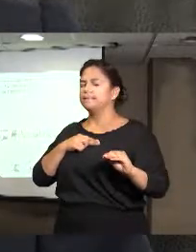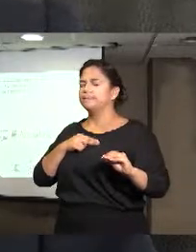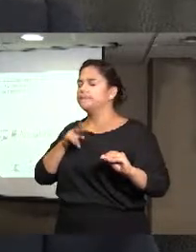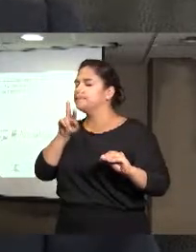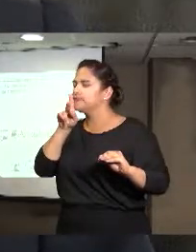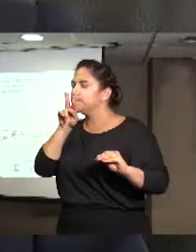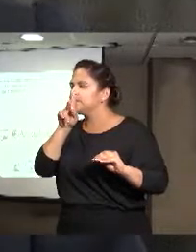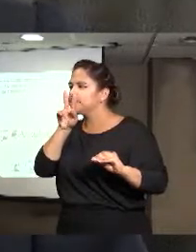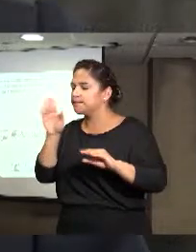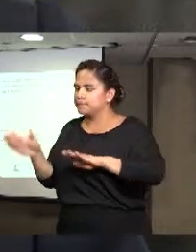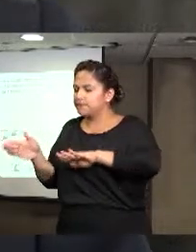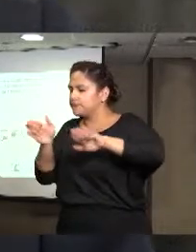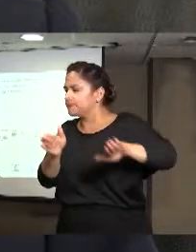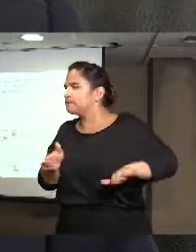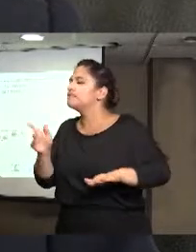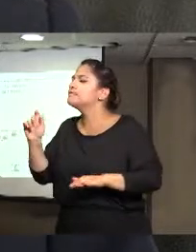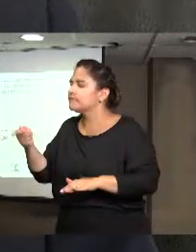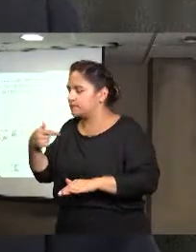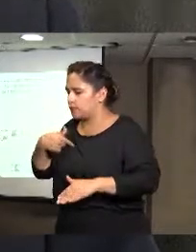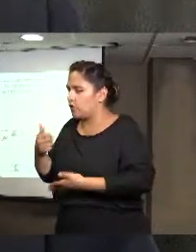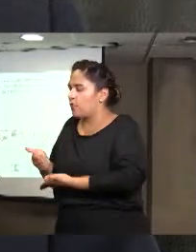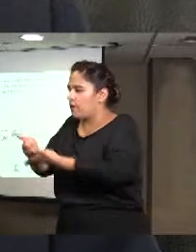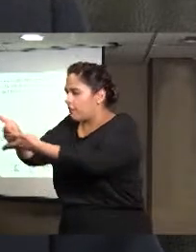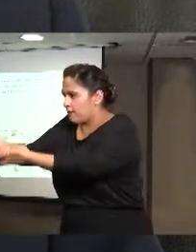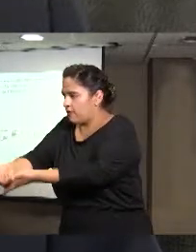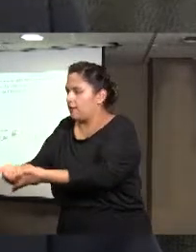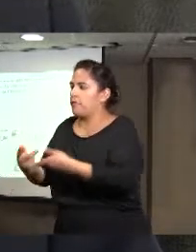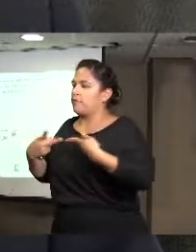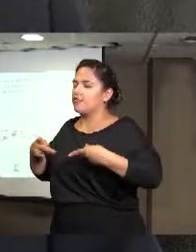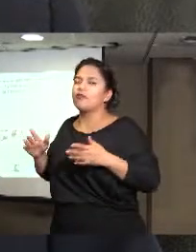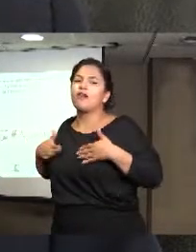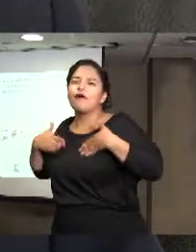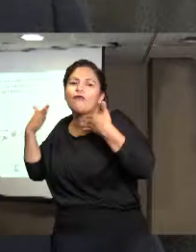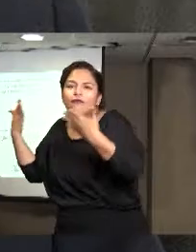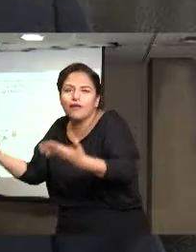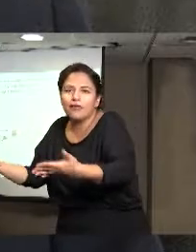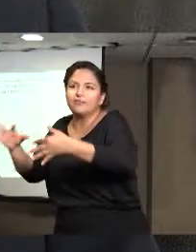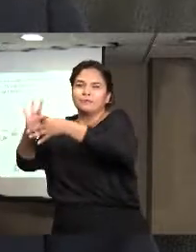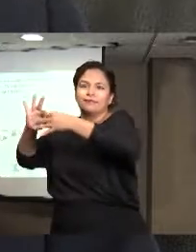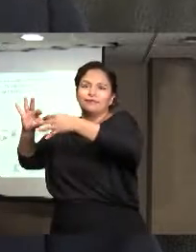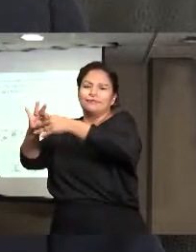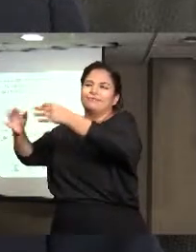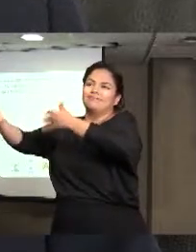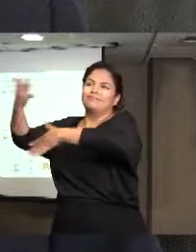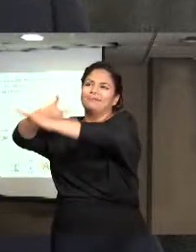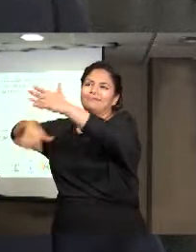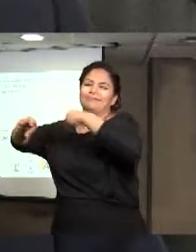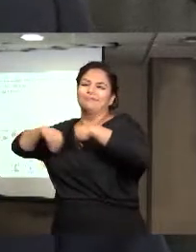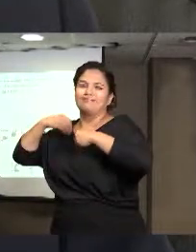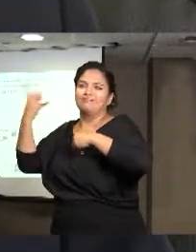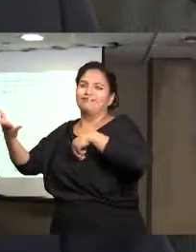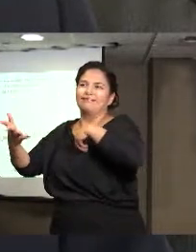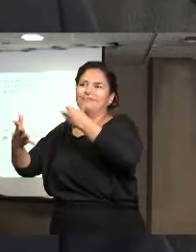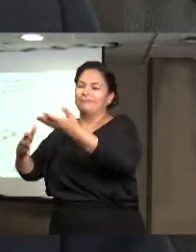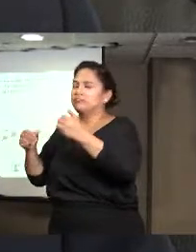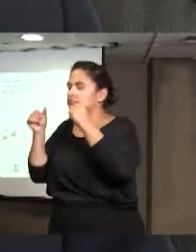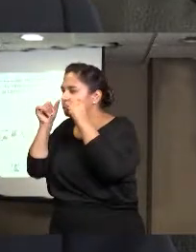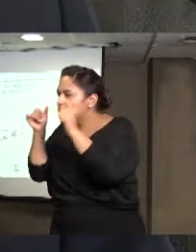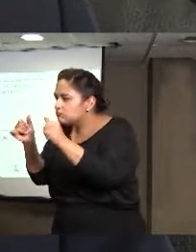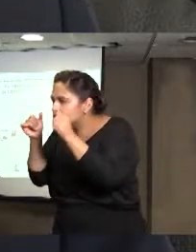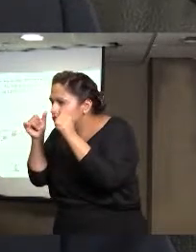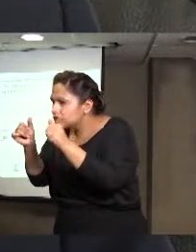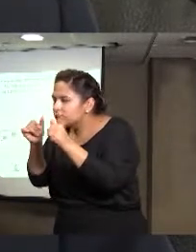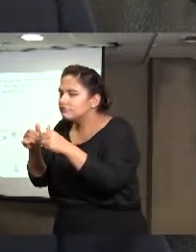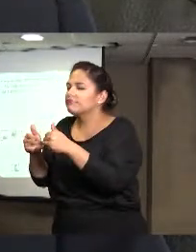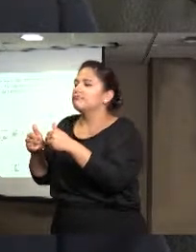el silencio, de estos delitos, que la persona confíe de la información, y en el proceso de la atención, poderle dar la